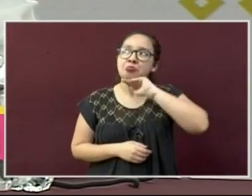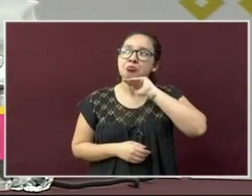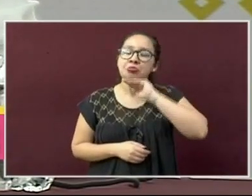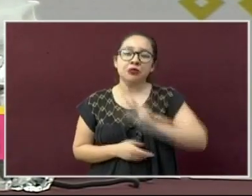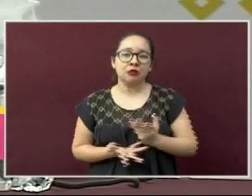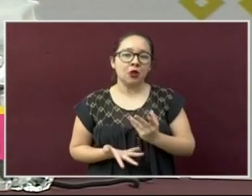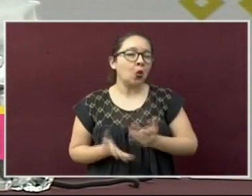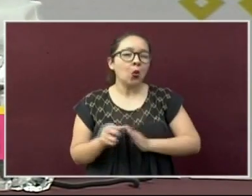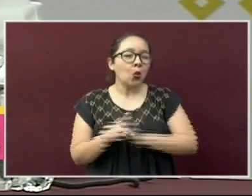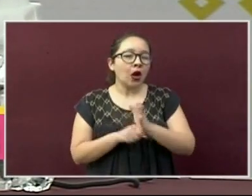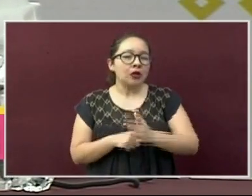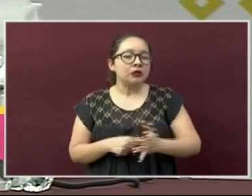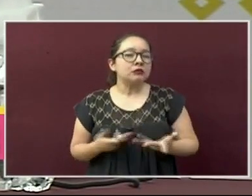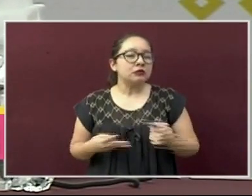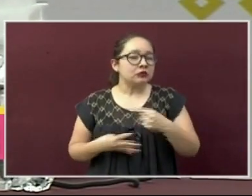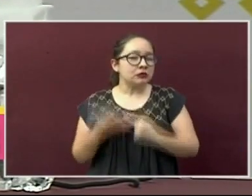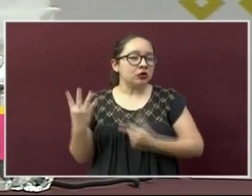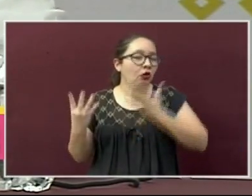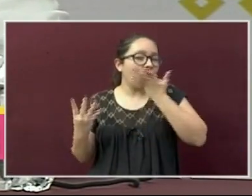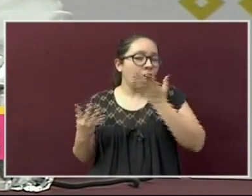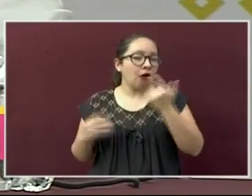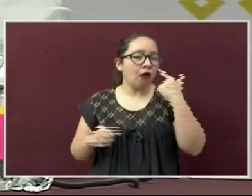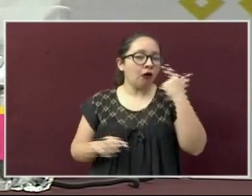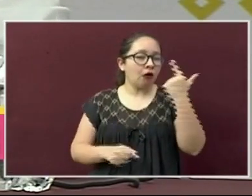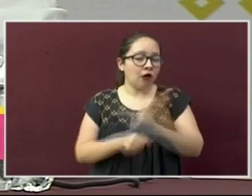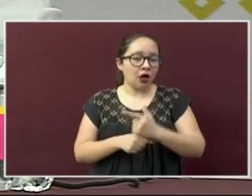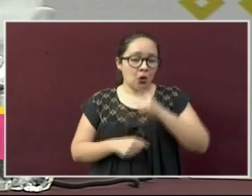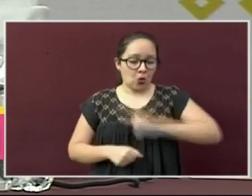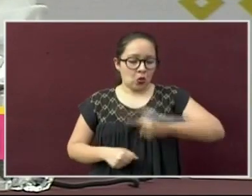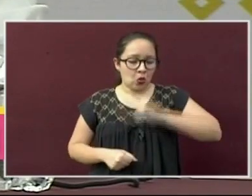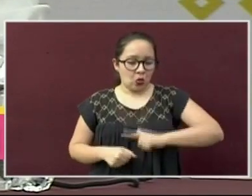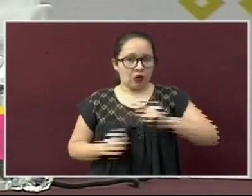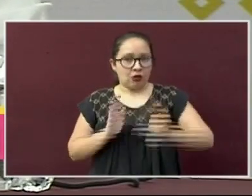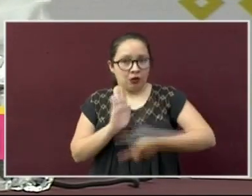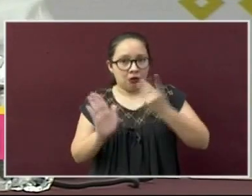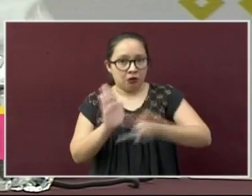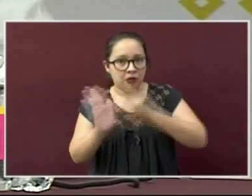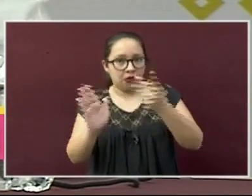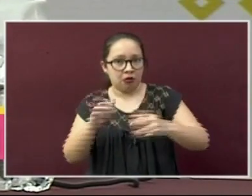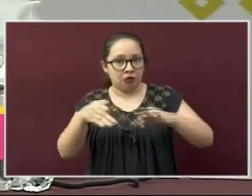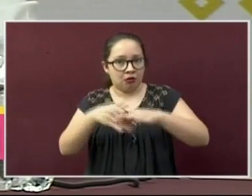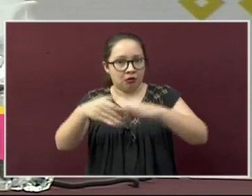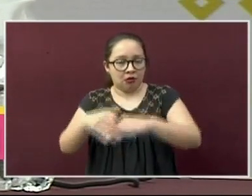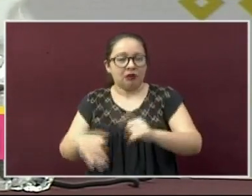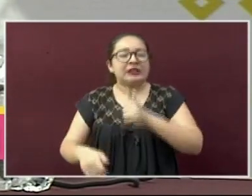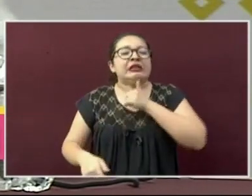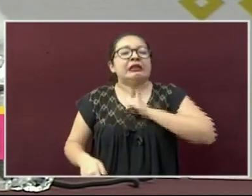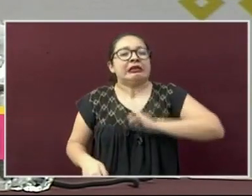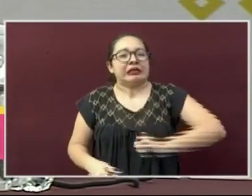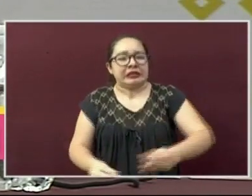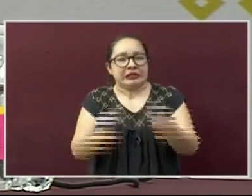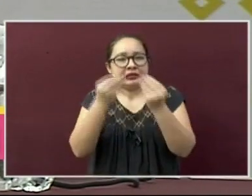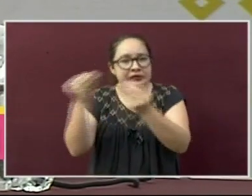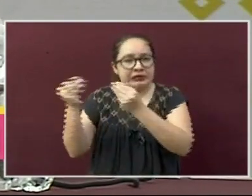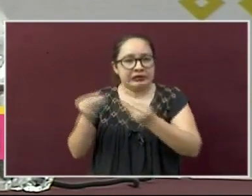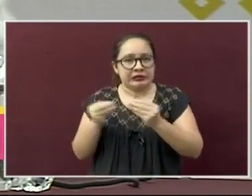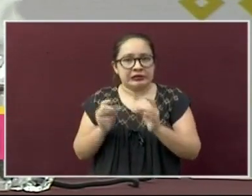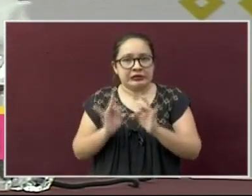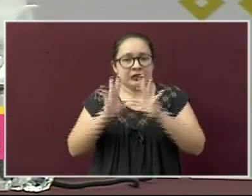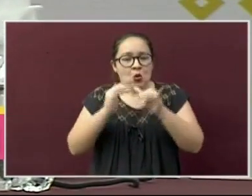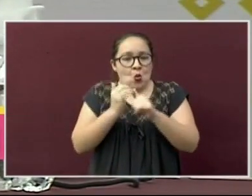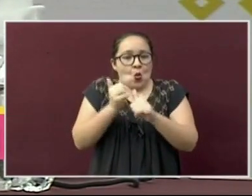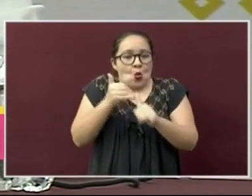comunes son precisamente la orina excesiva, mucha sed, pérdida de peso sin razón